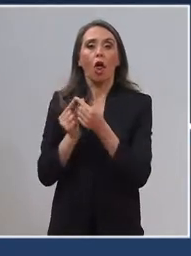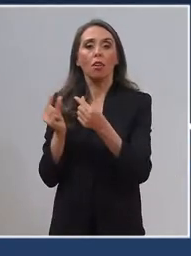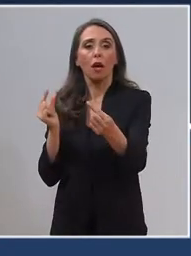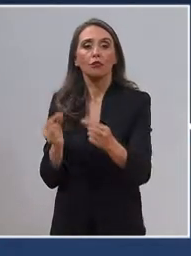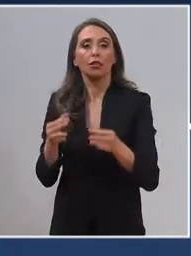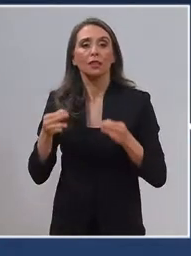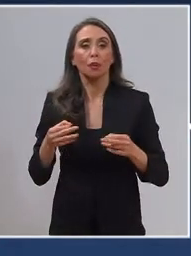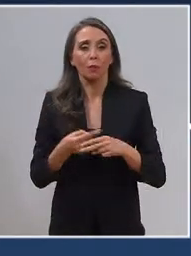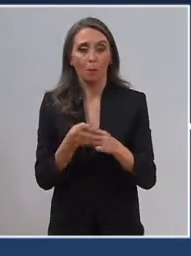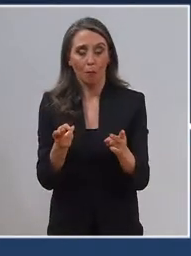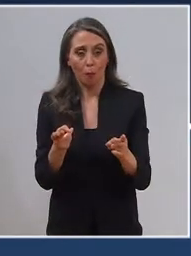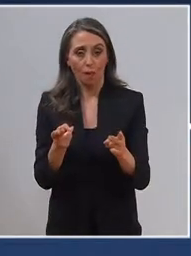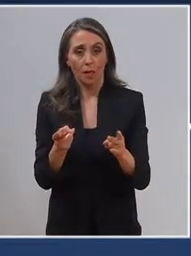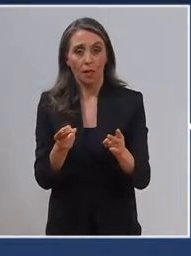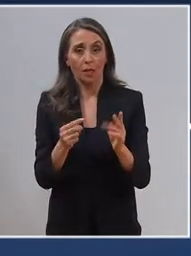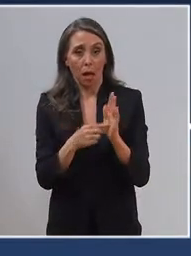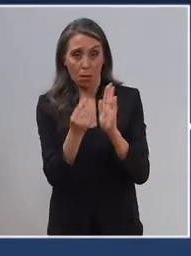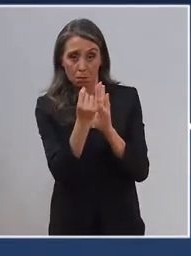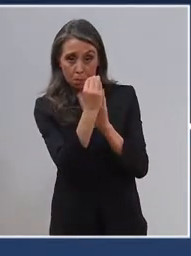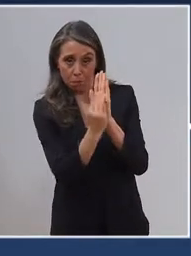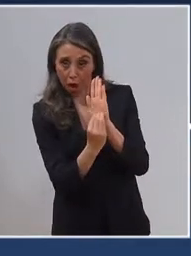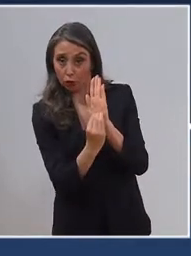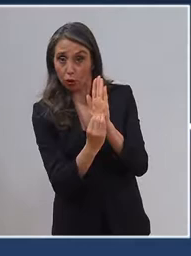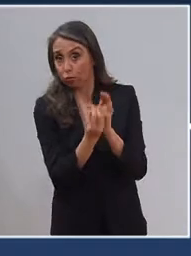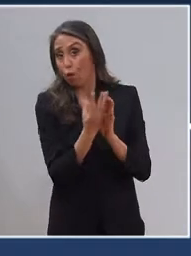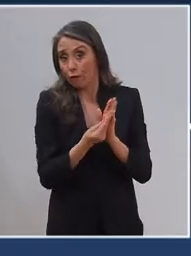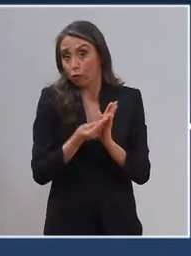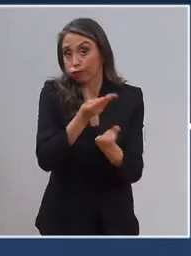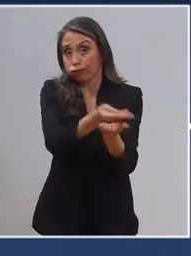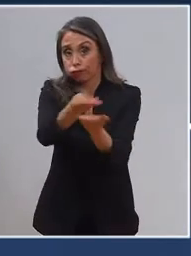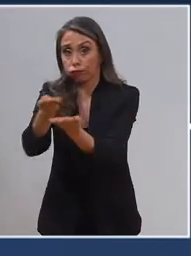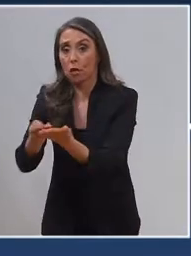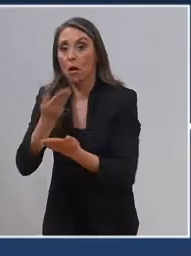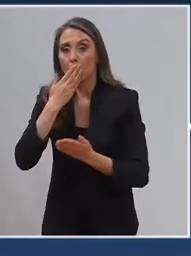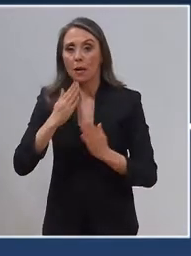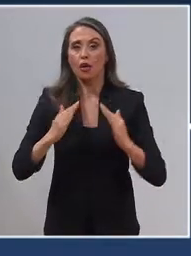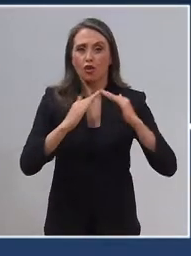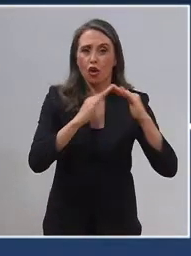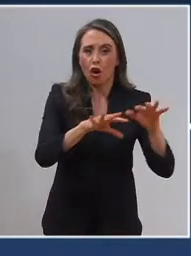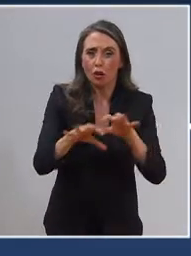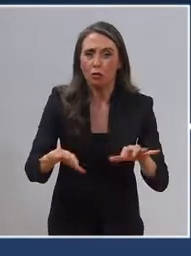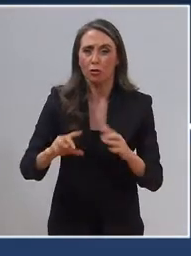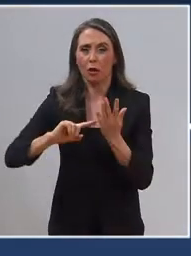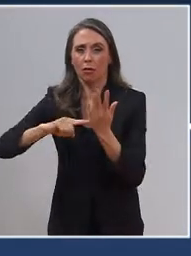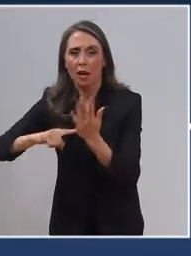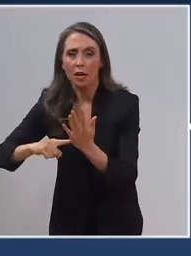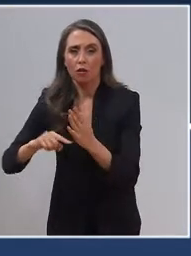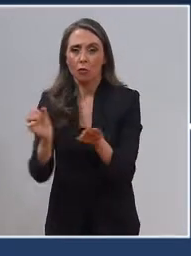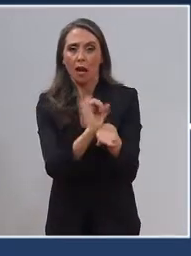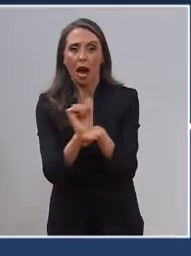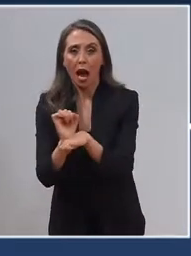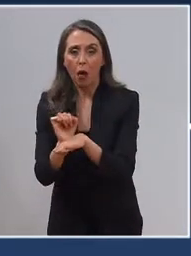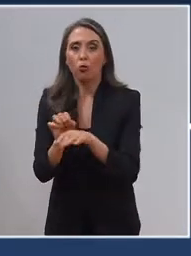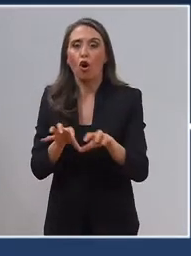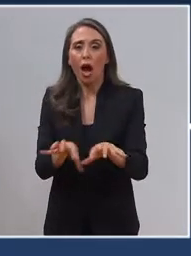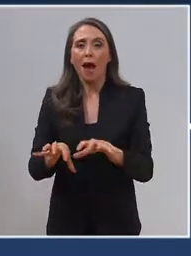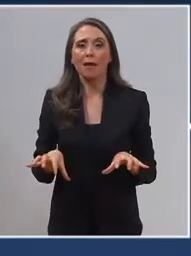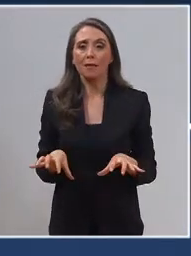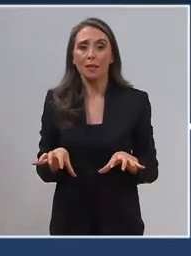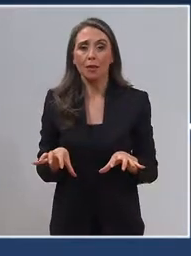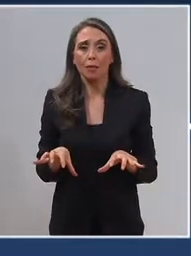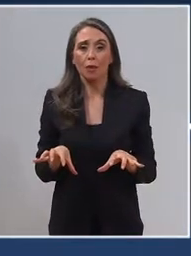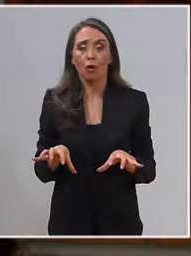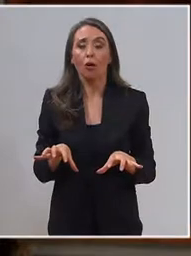Seguridad Pública. Y estos nuevos recursos permitirán mejorar la infraestructura, tecnología, vehículos y equipamientos